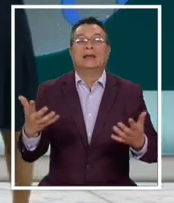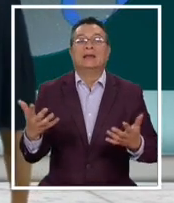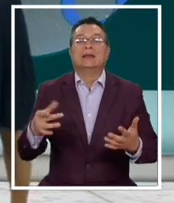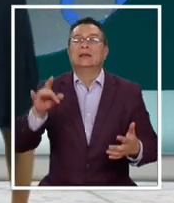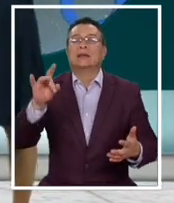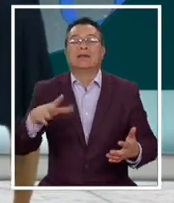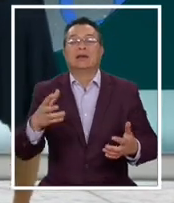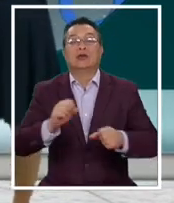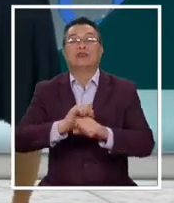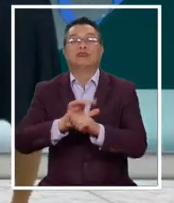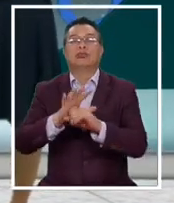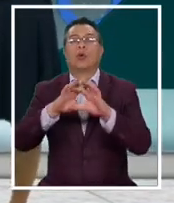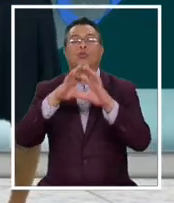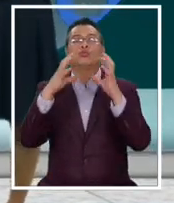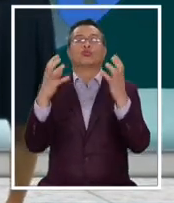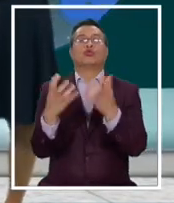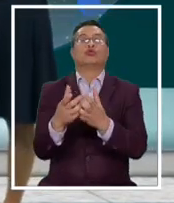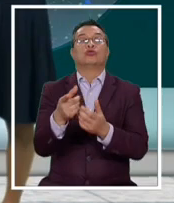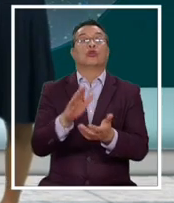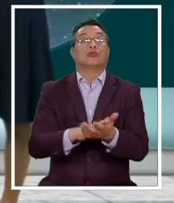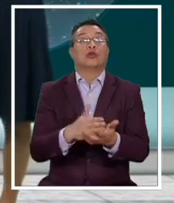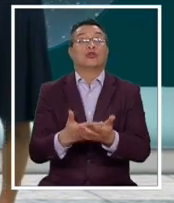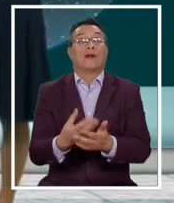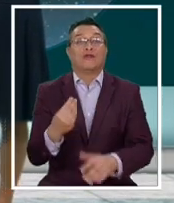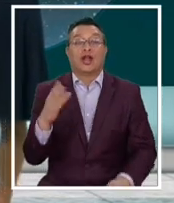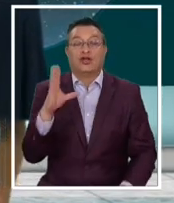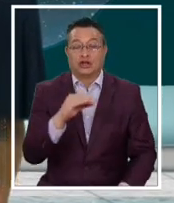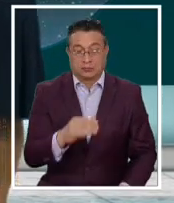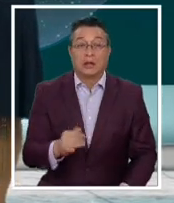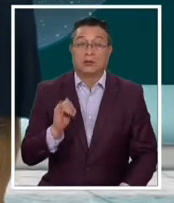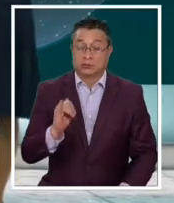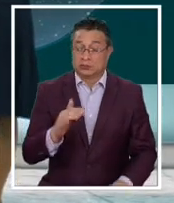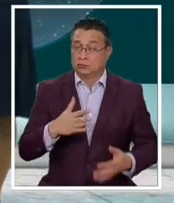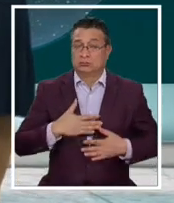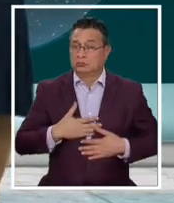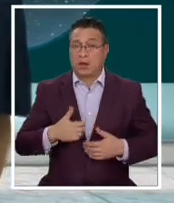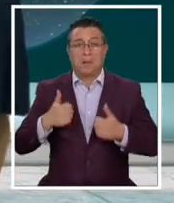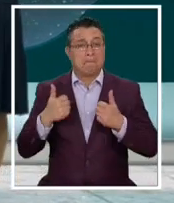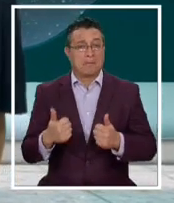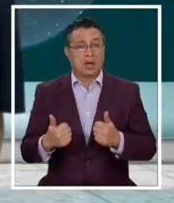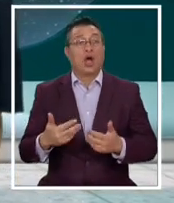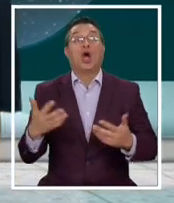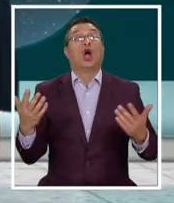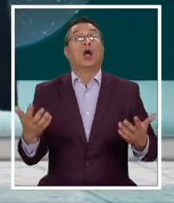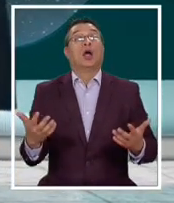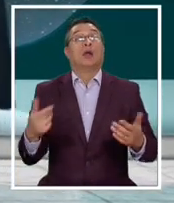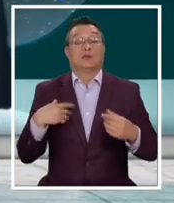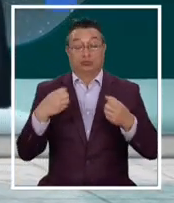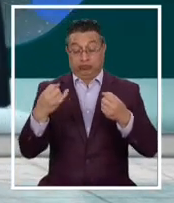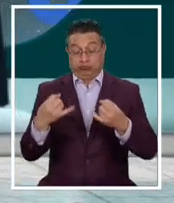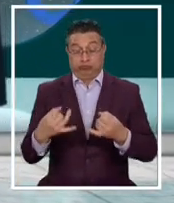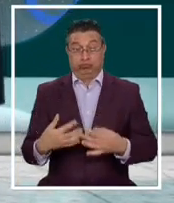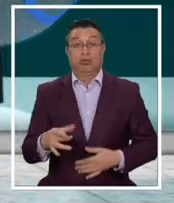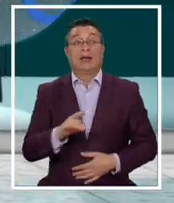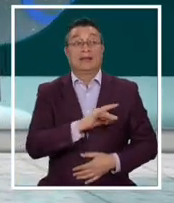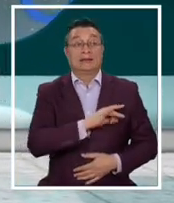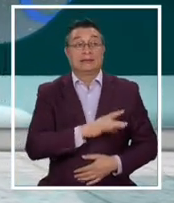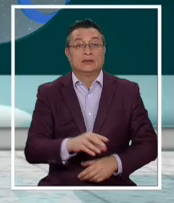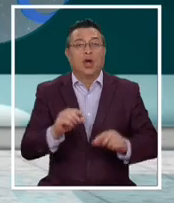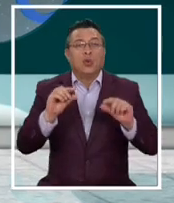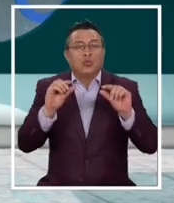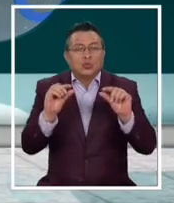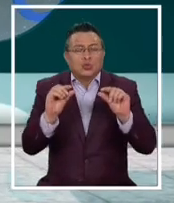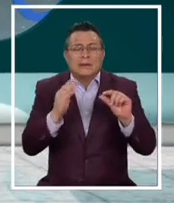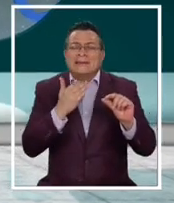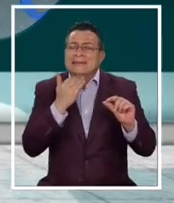sabe del COVID en el mundo. ¿Cómo estás? Buenas noches. muchas gracias. Mejor porque los números, al menos en Chile, están dando una